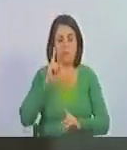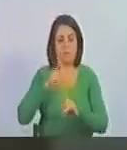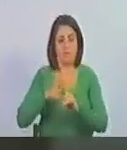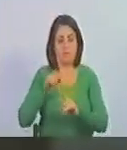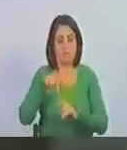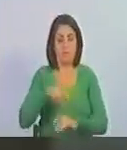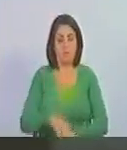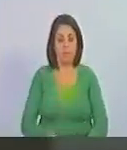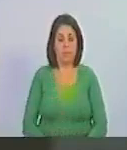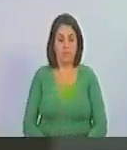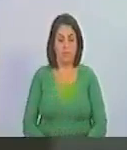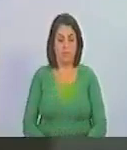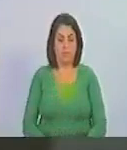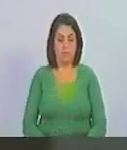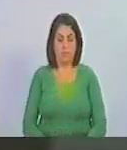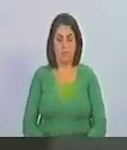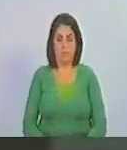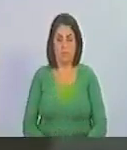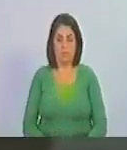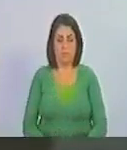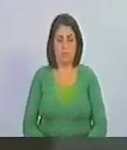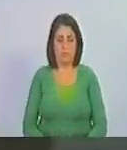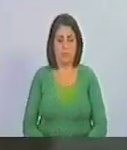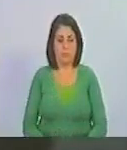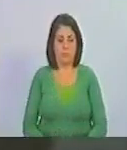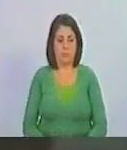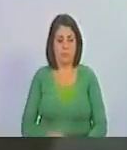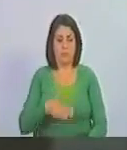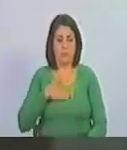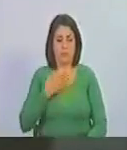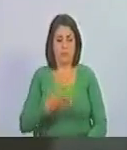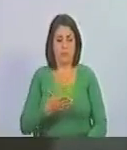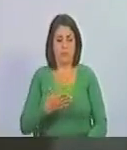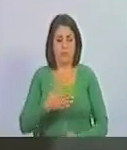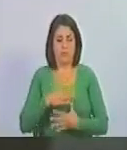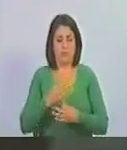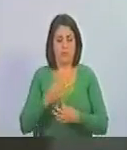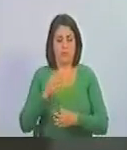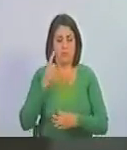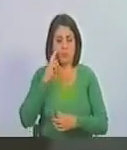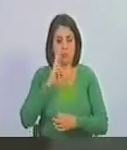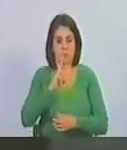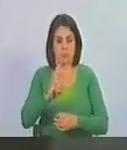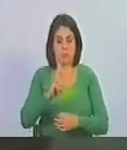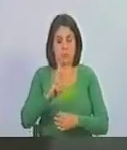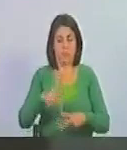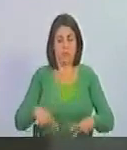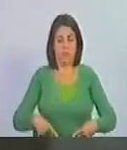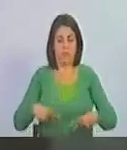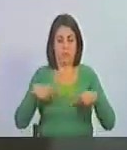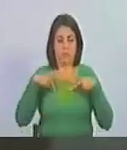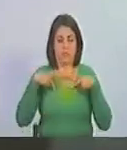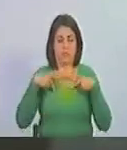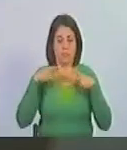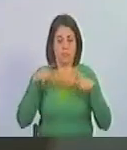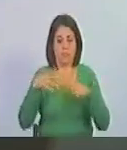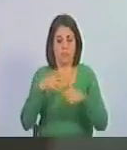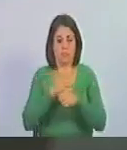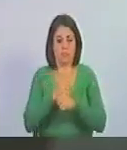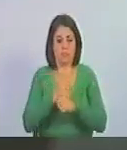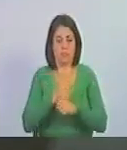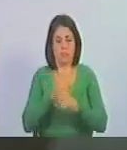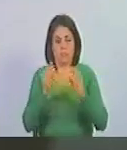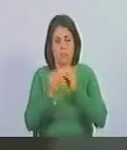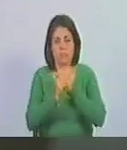por la honra se puede y se debe aventurar la vida y por el contrario,